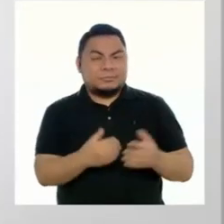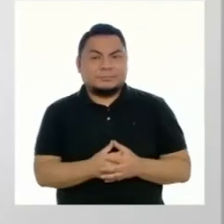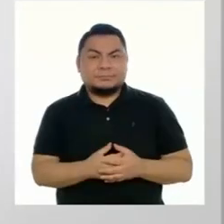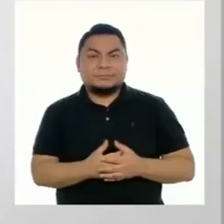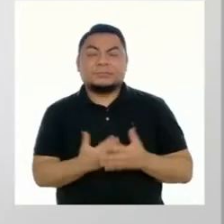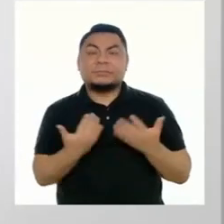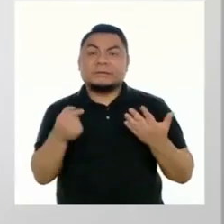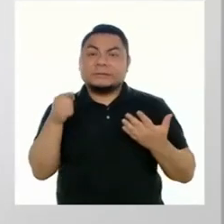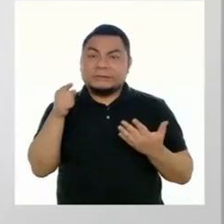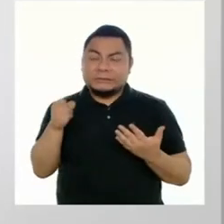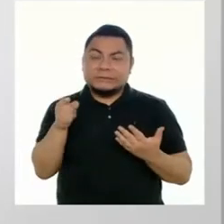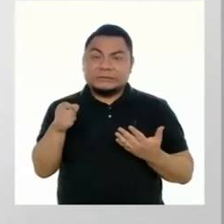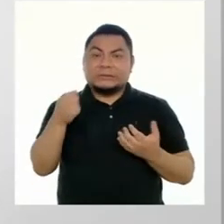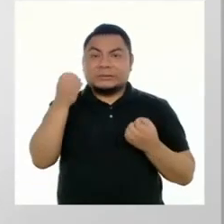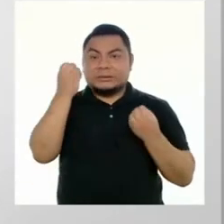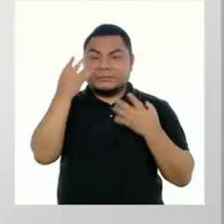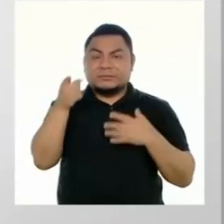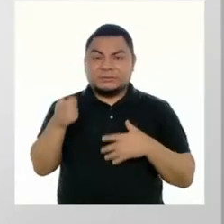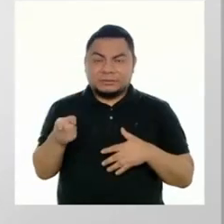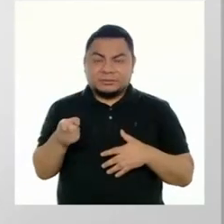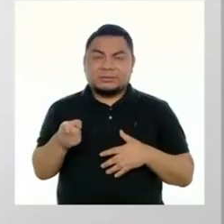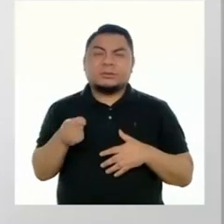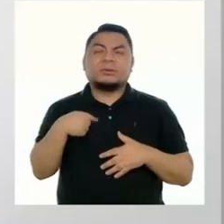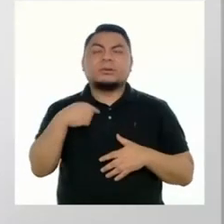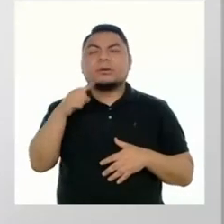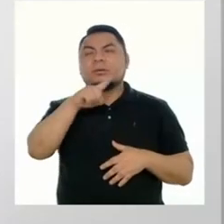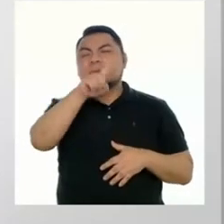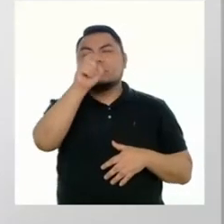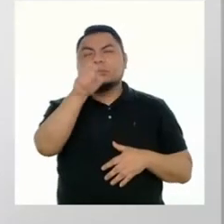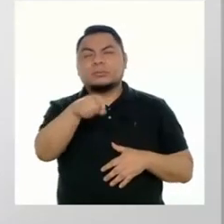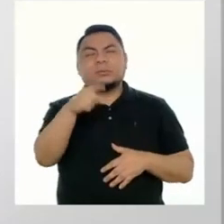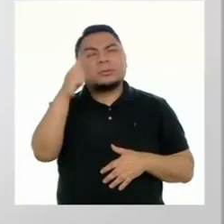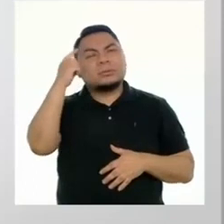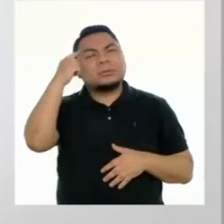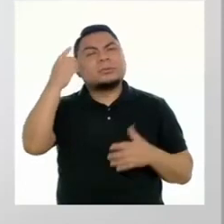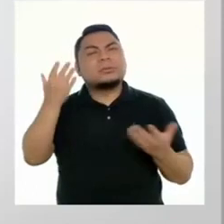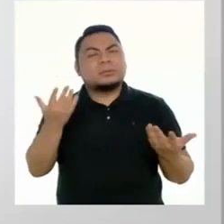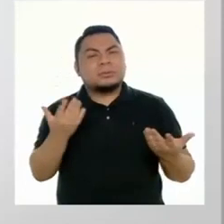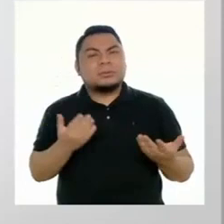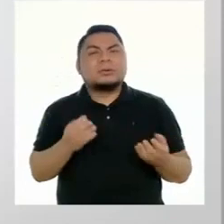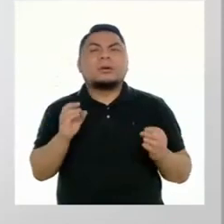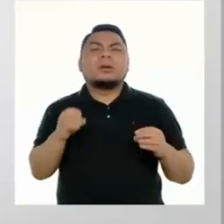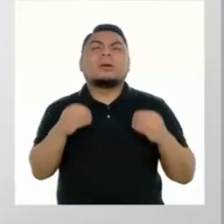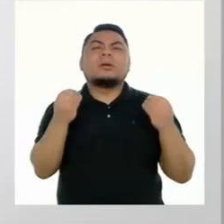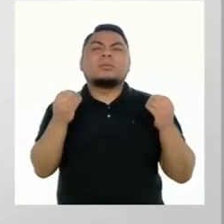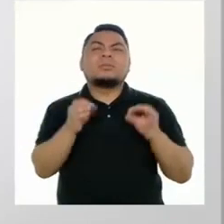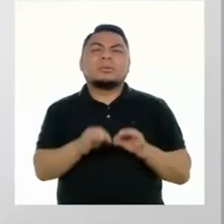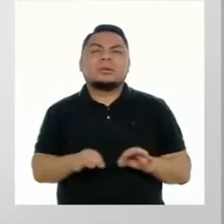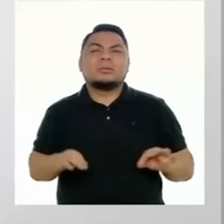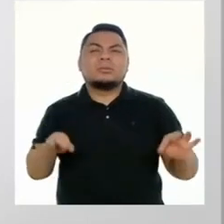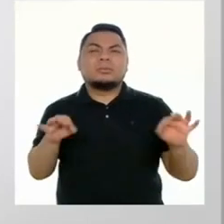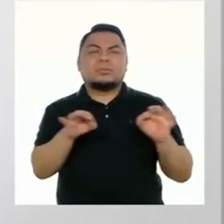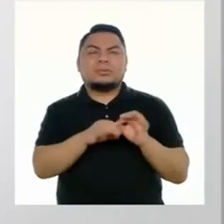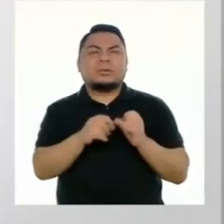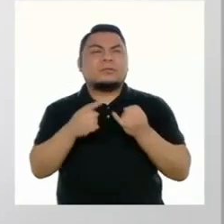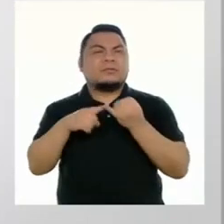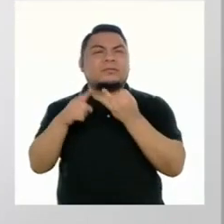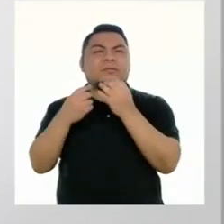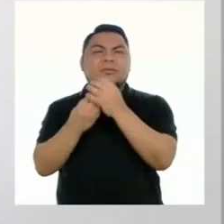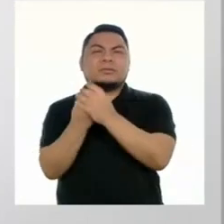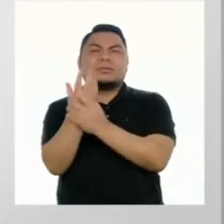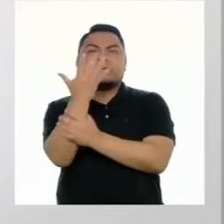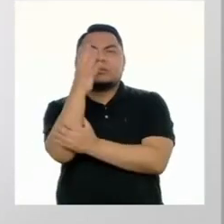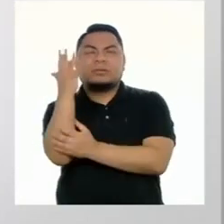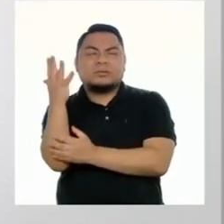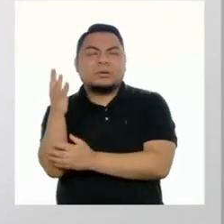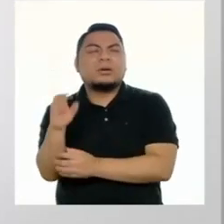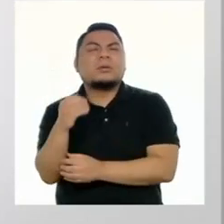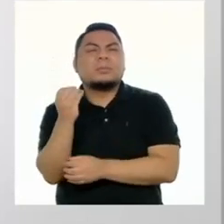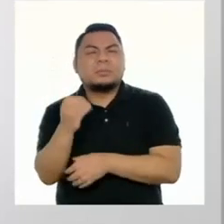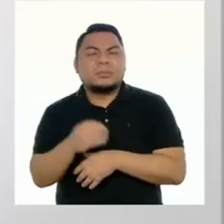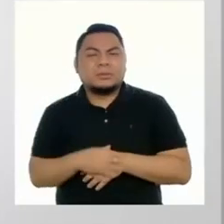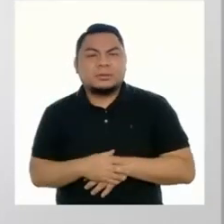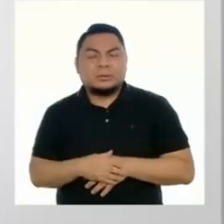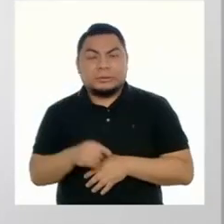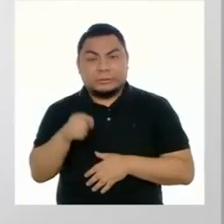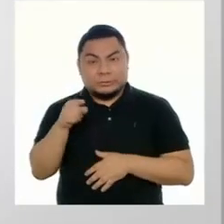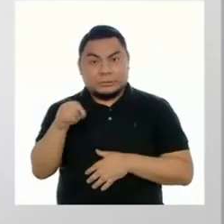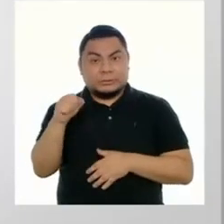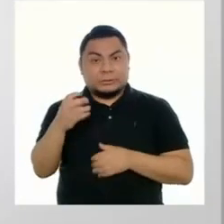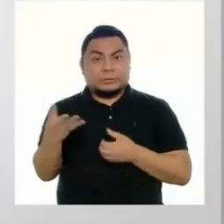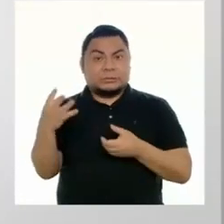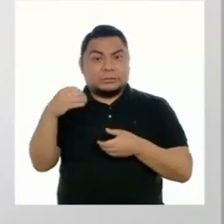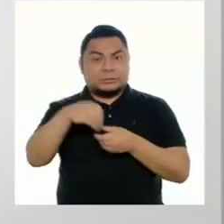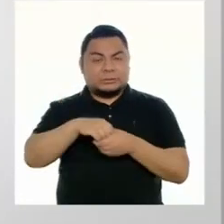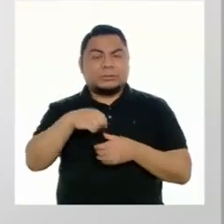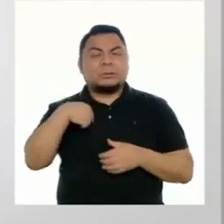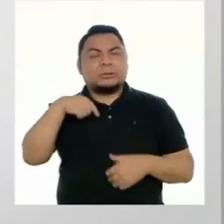justamente a raíz de esta información, preguntémonos entonces, ¿por qué es importante la biodiversidad? Esta es